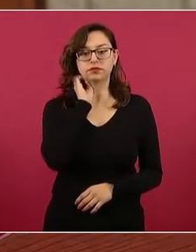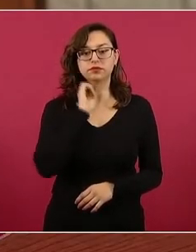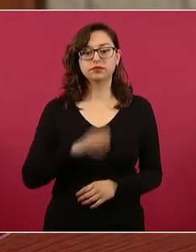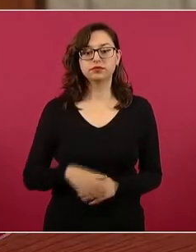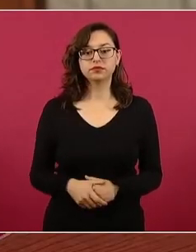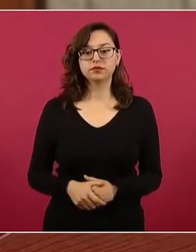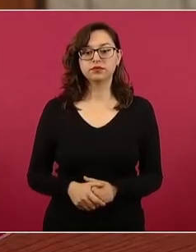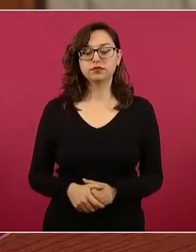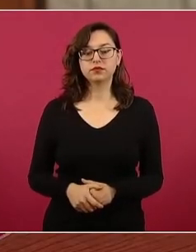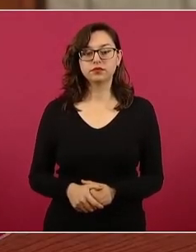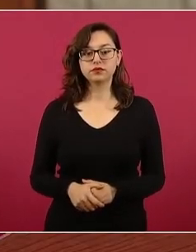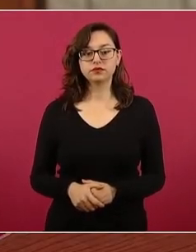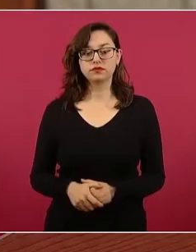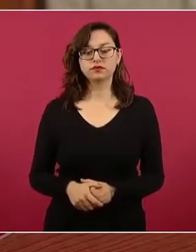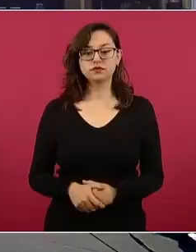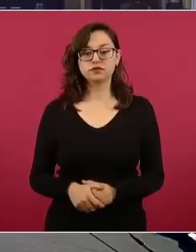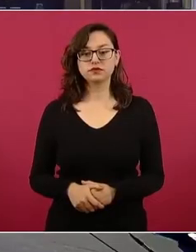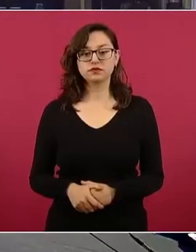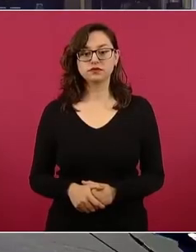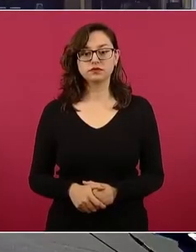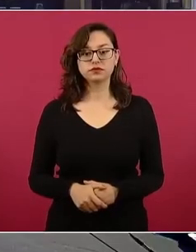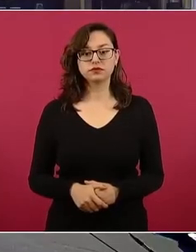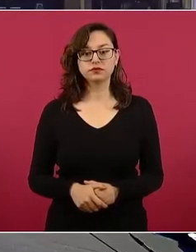¿Adelante? Aquí sí,